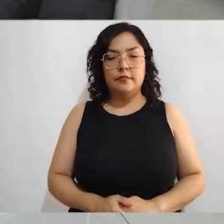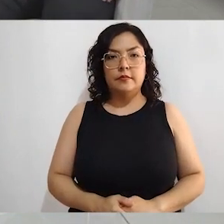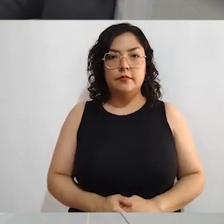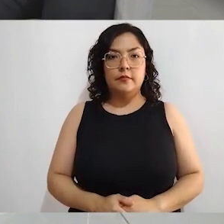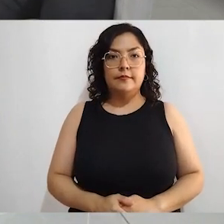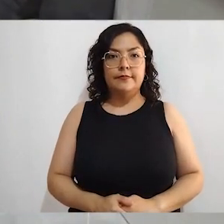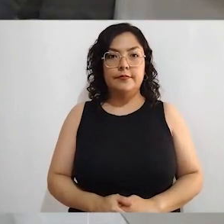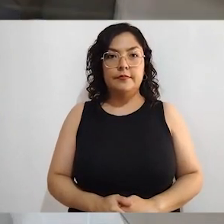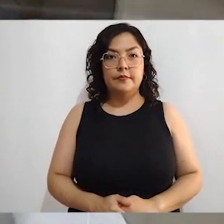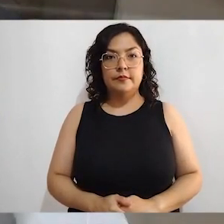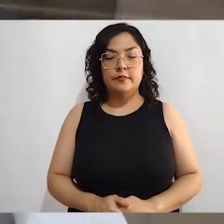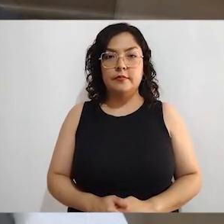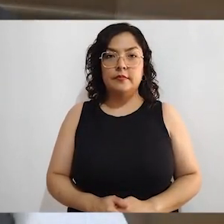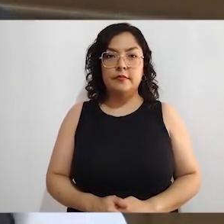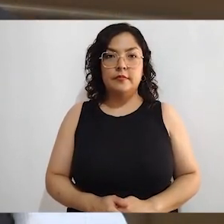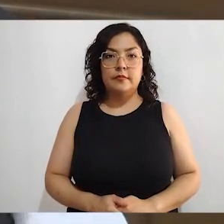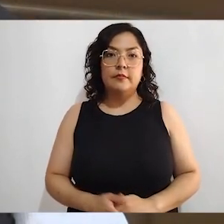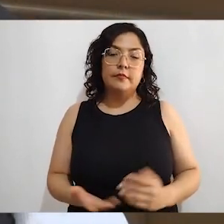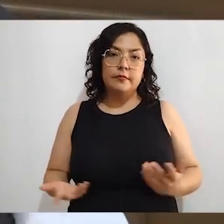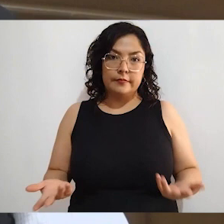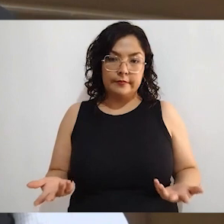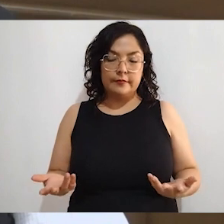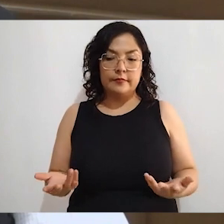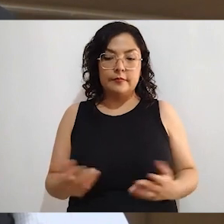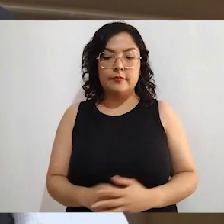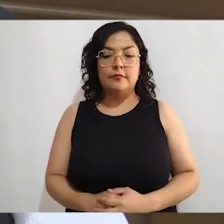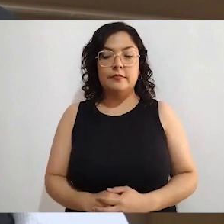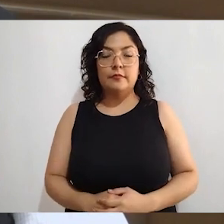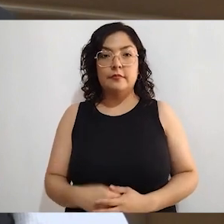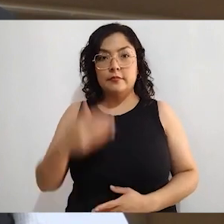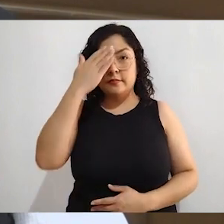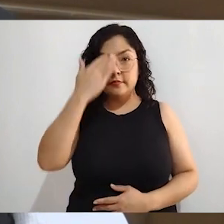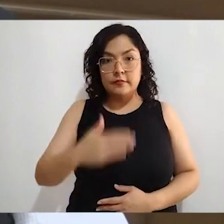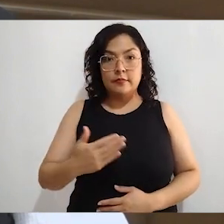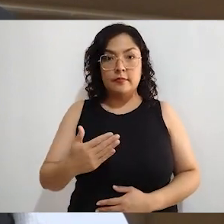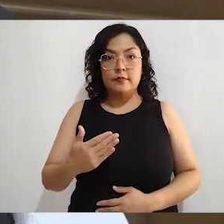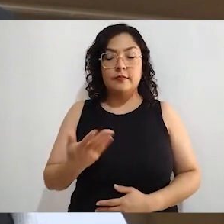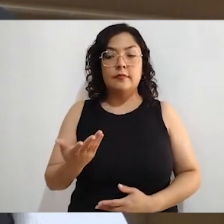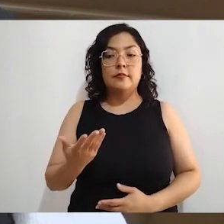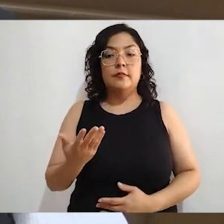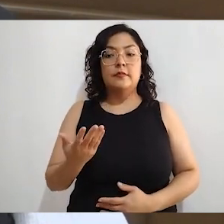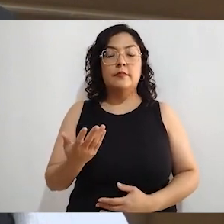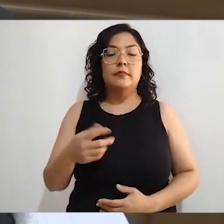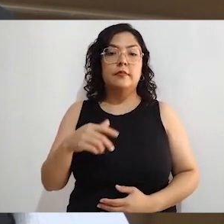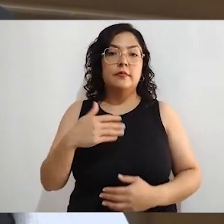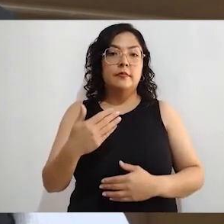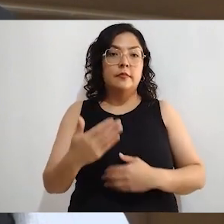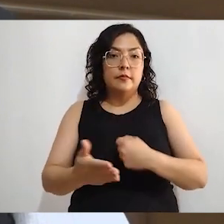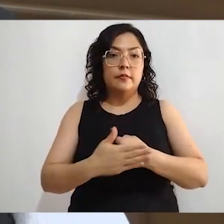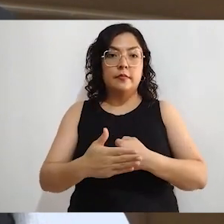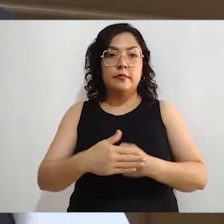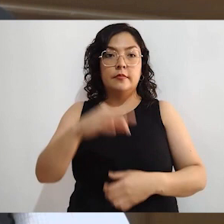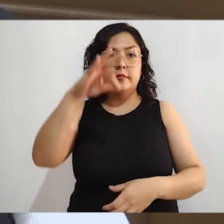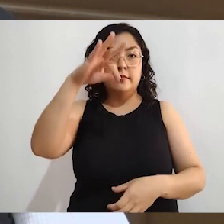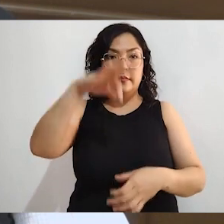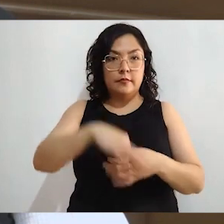el marco tiene que ver con la elección concurrente que tenemos